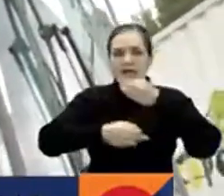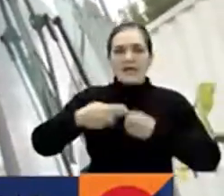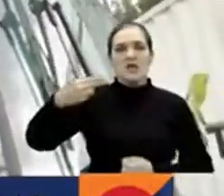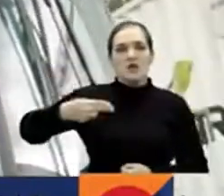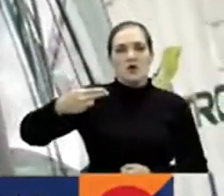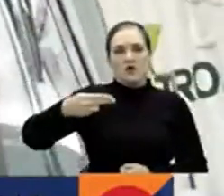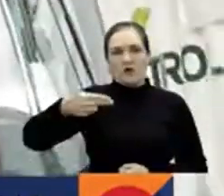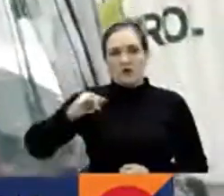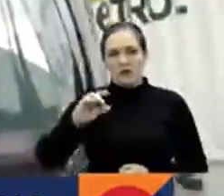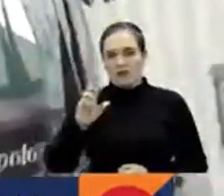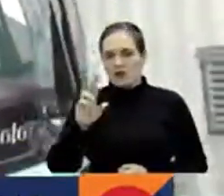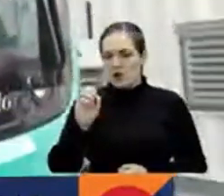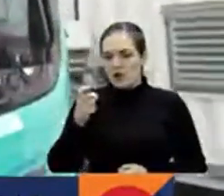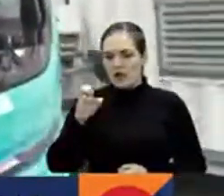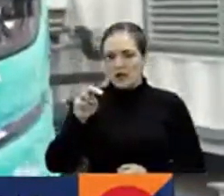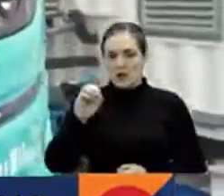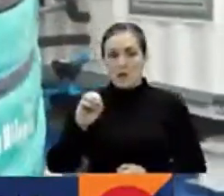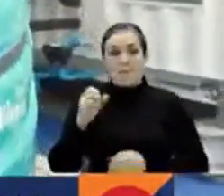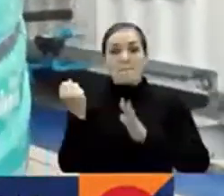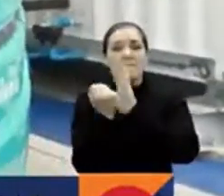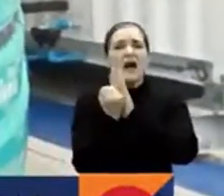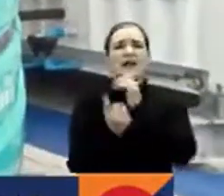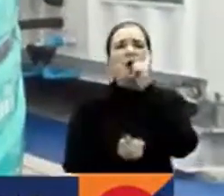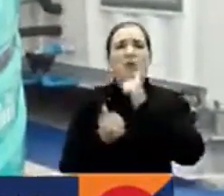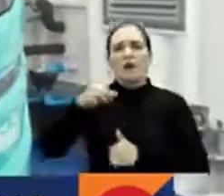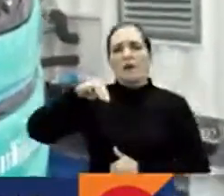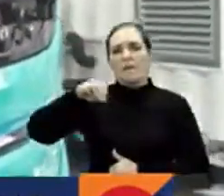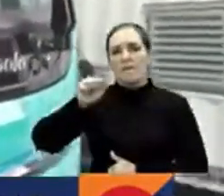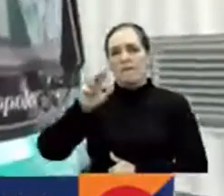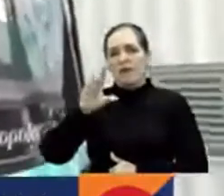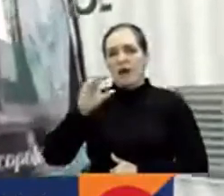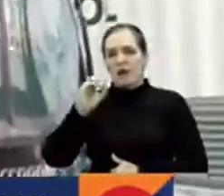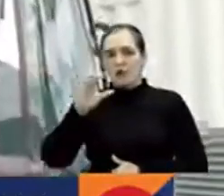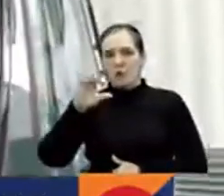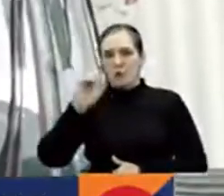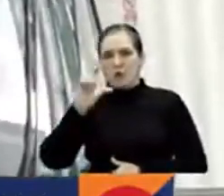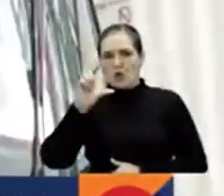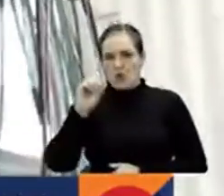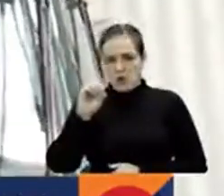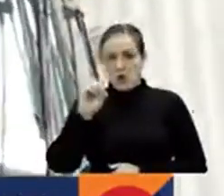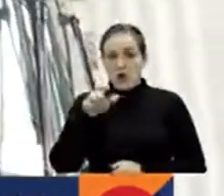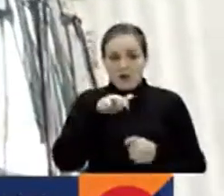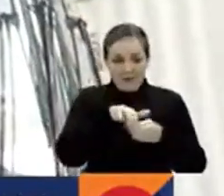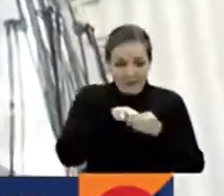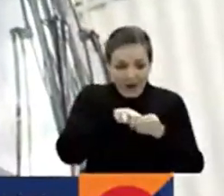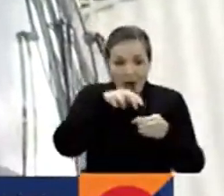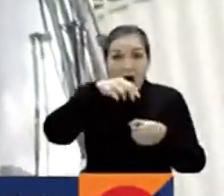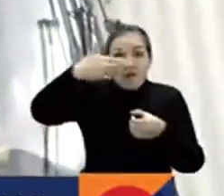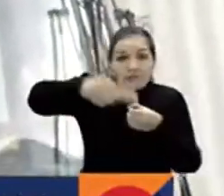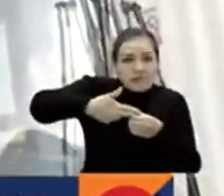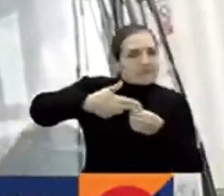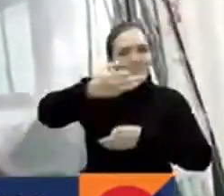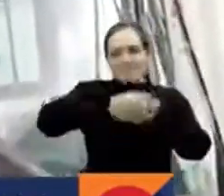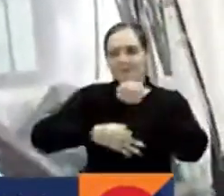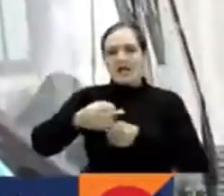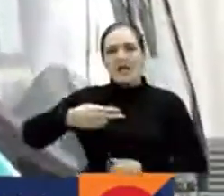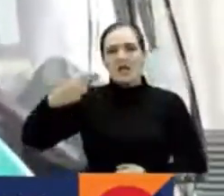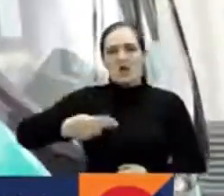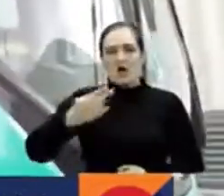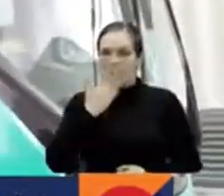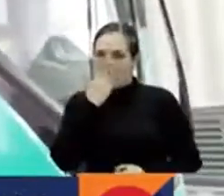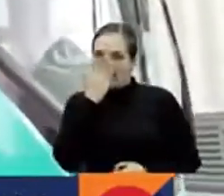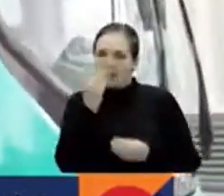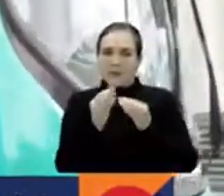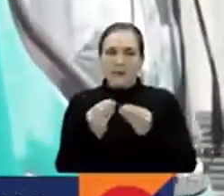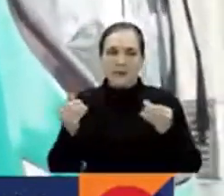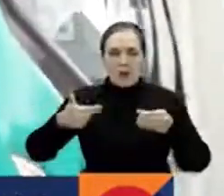Marcapolo. Es la marca, una de las marcas que se ha sumado a esta apuesta del medio ambiente. Esto en conjunto con el gobierno nacional, gobierno distrital y por supuesto la